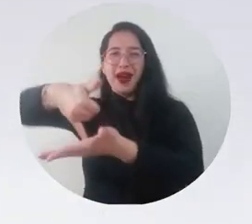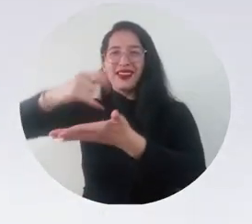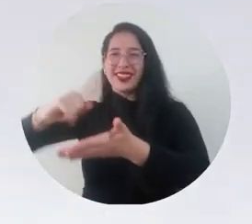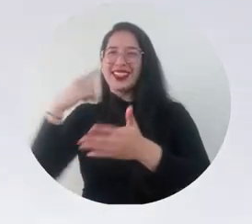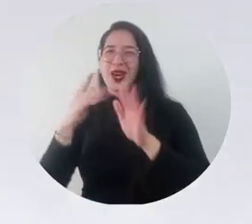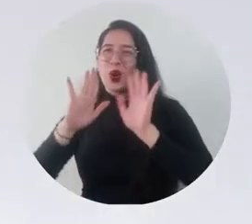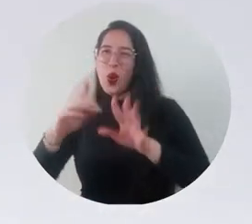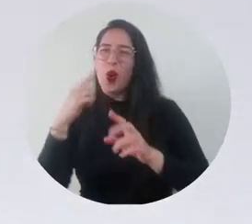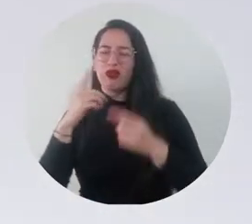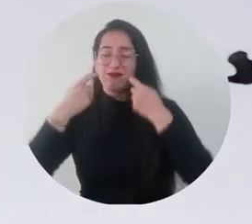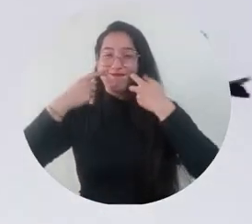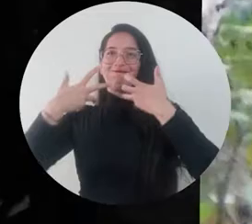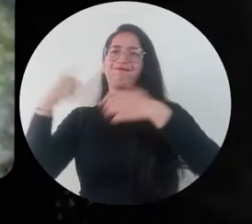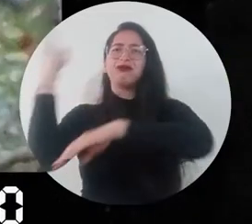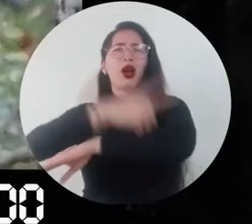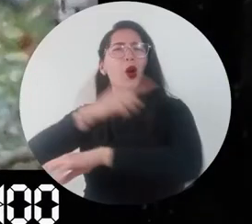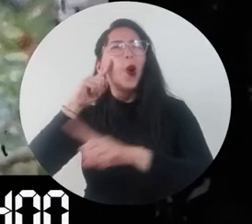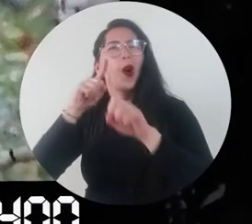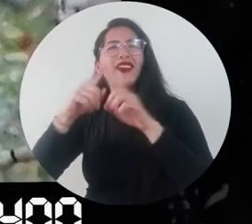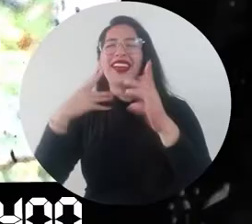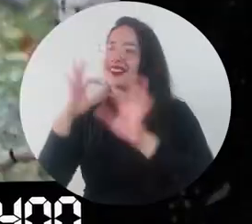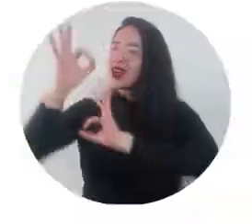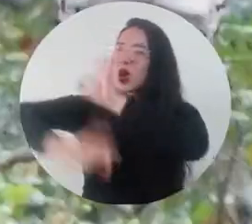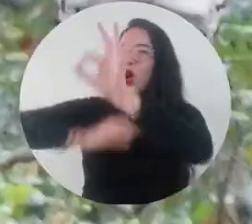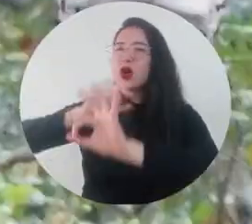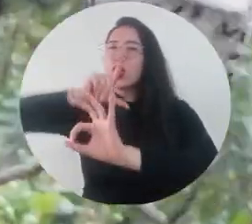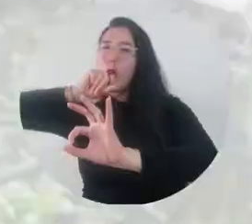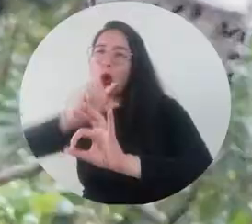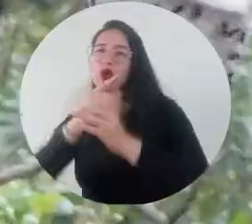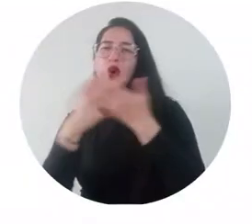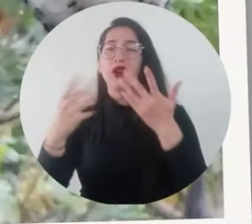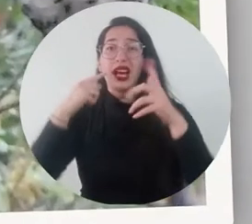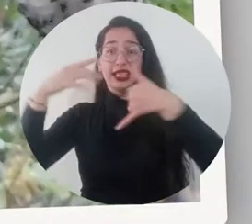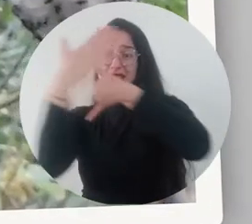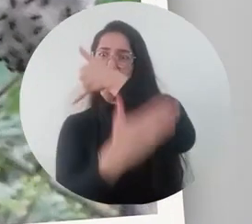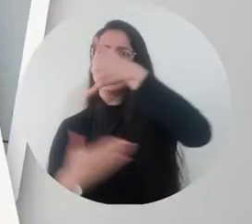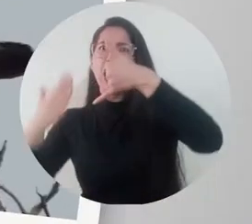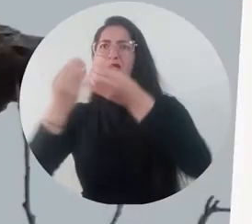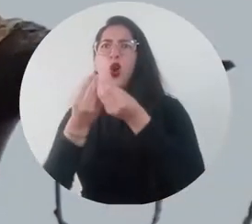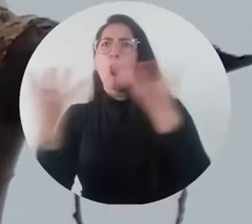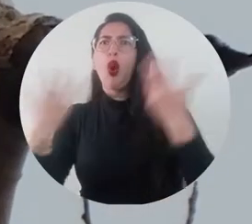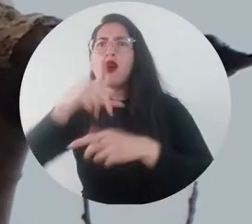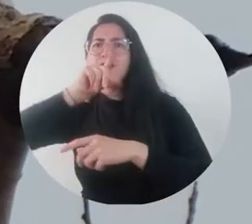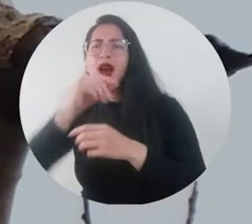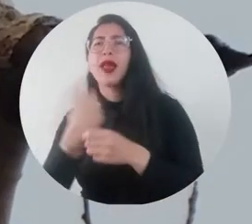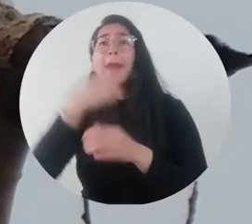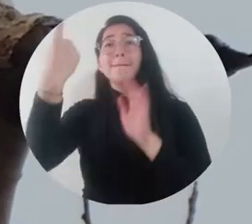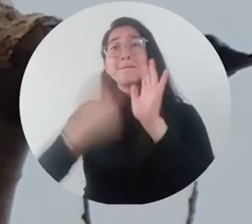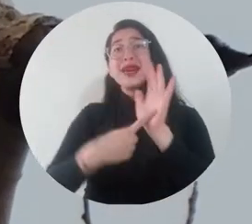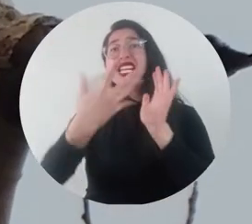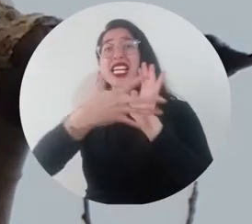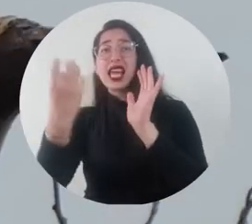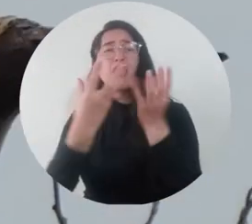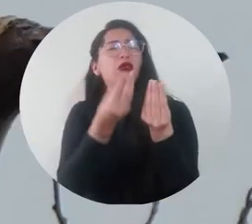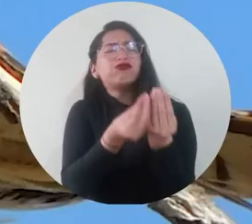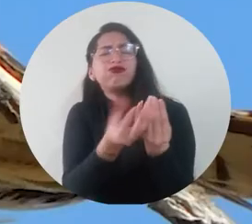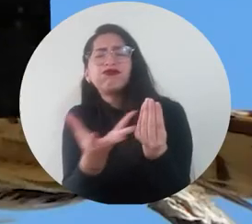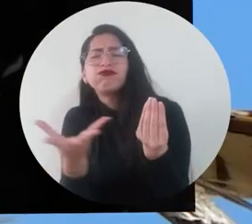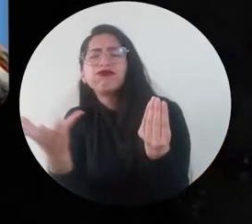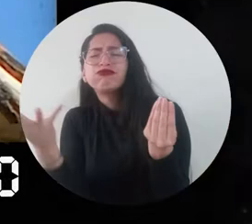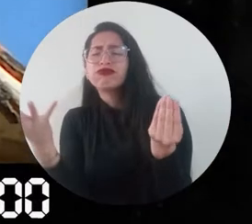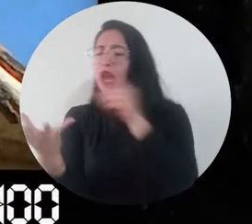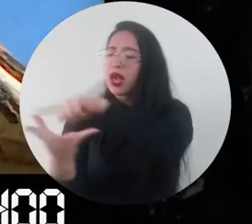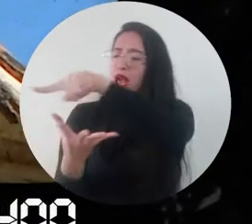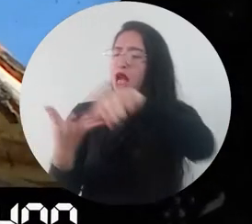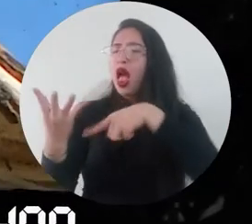en el Global Big Day, evento centrado en el conteo y conservación de aves En el país se registraron 1.538 especies,